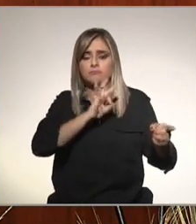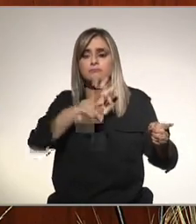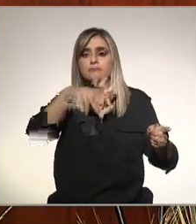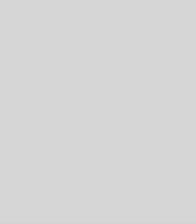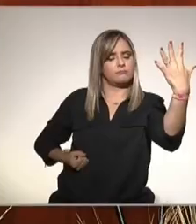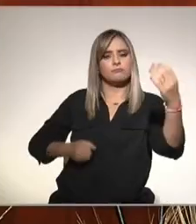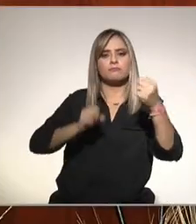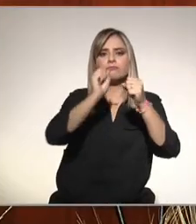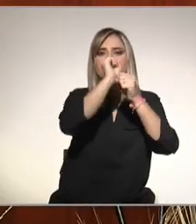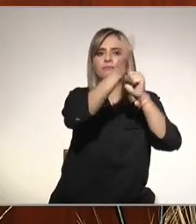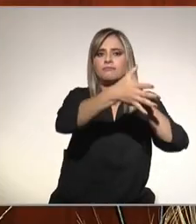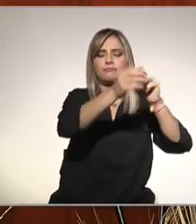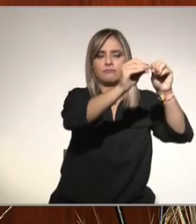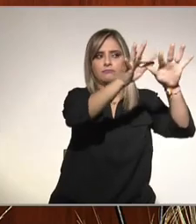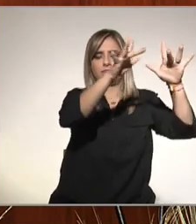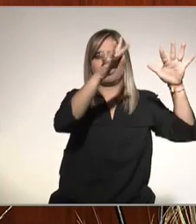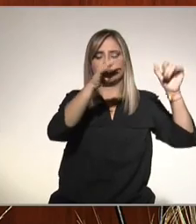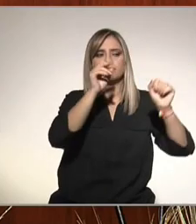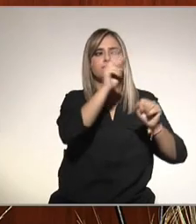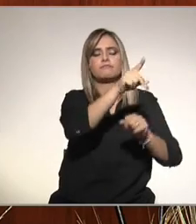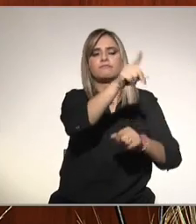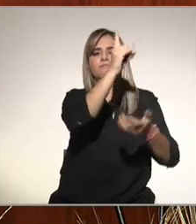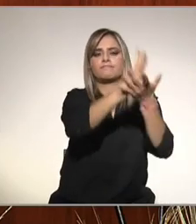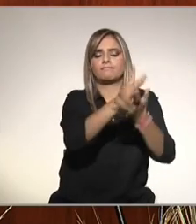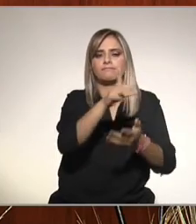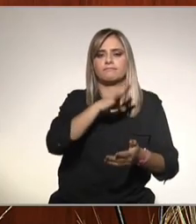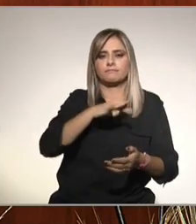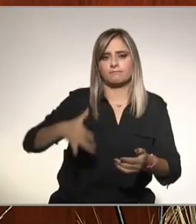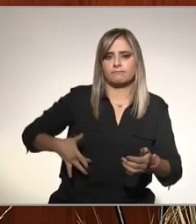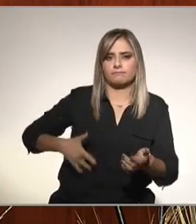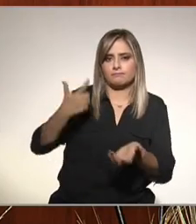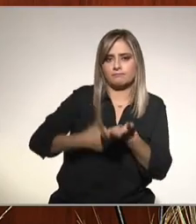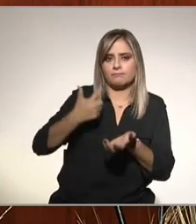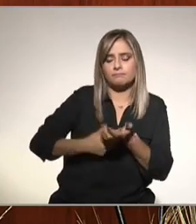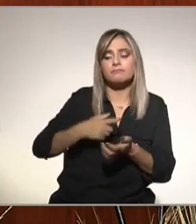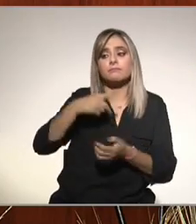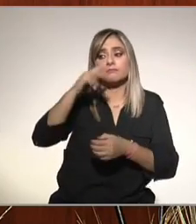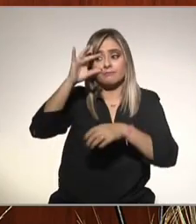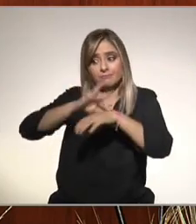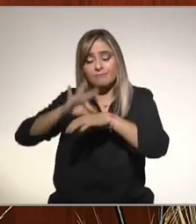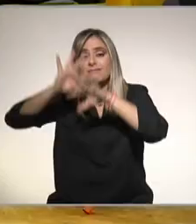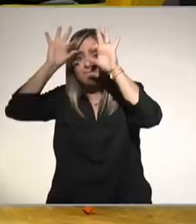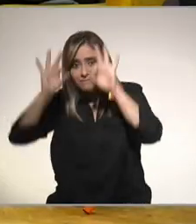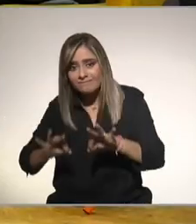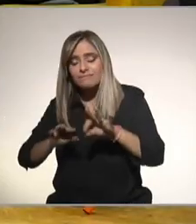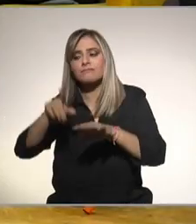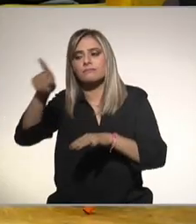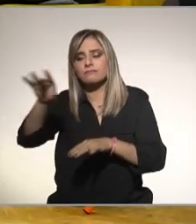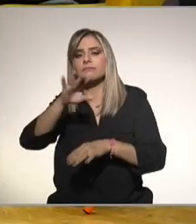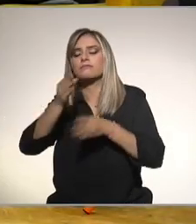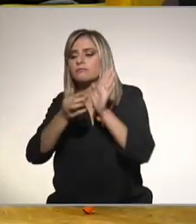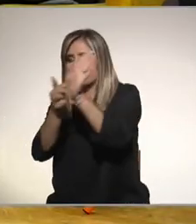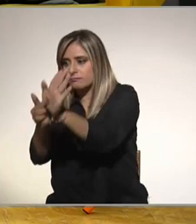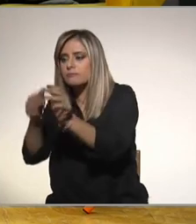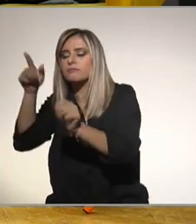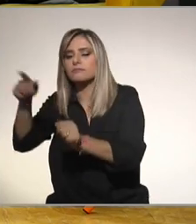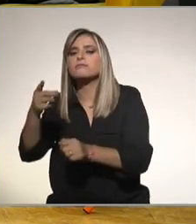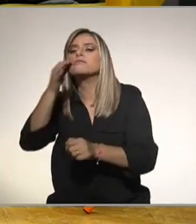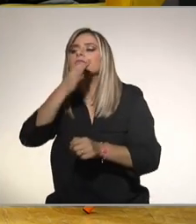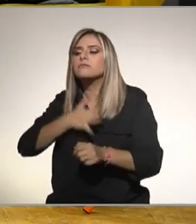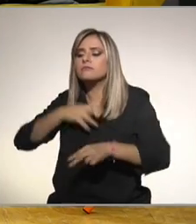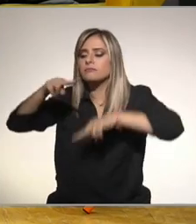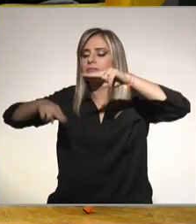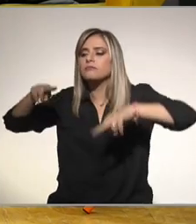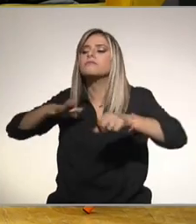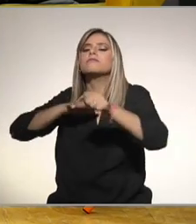puedes verificar vale la pena tener una evaluación mucho más objetiva cuánto tienes de hígado graso y sobre todo